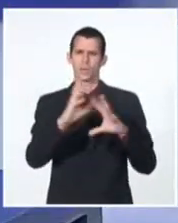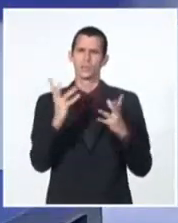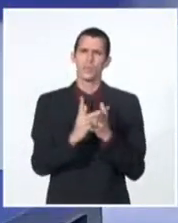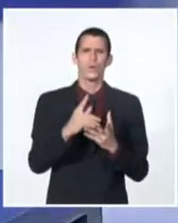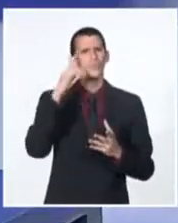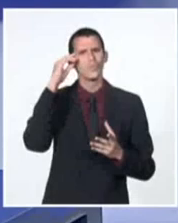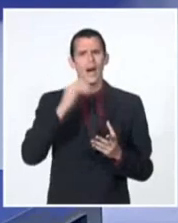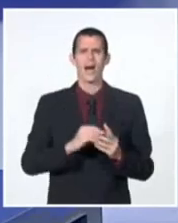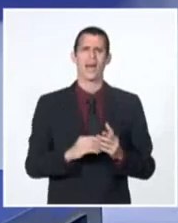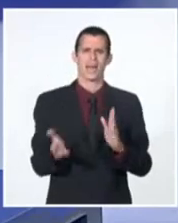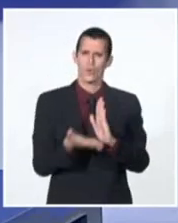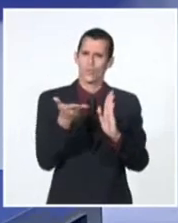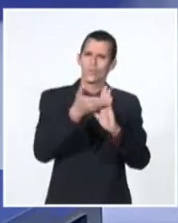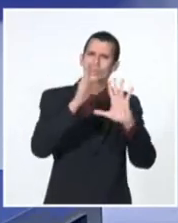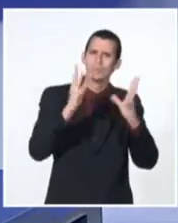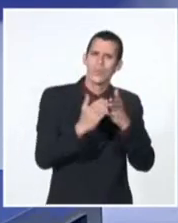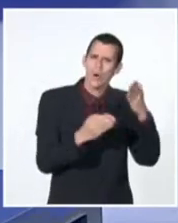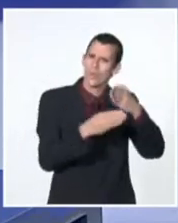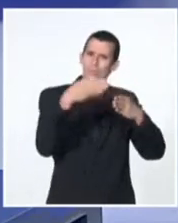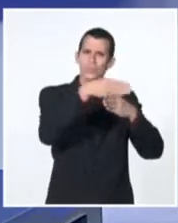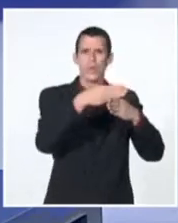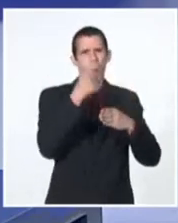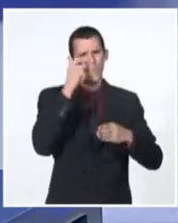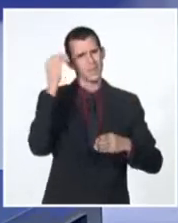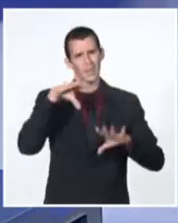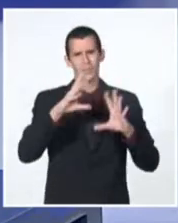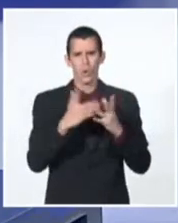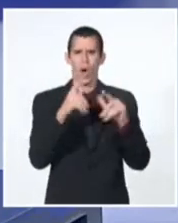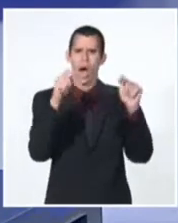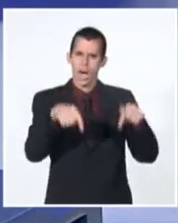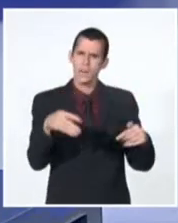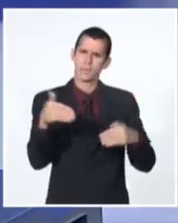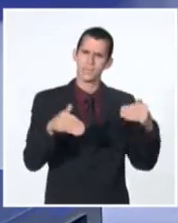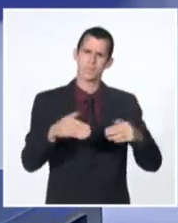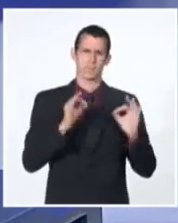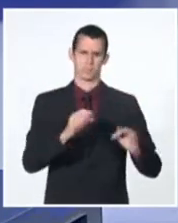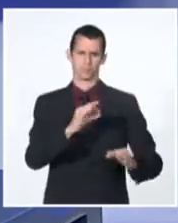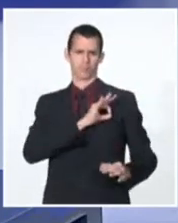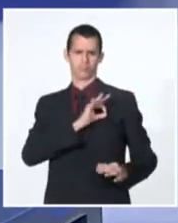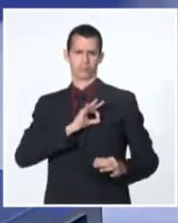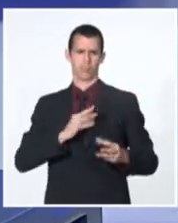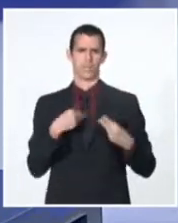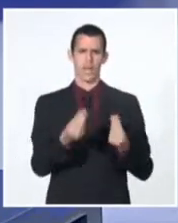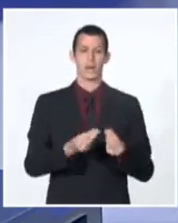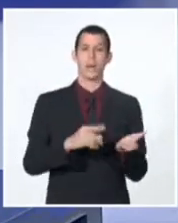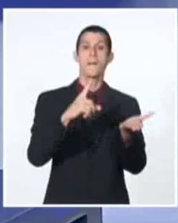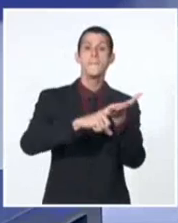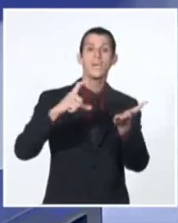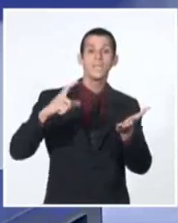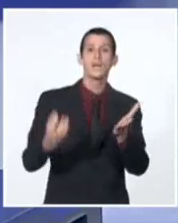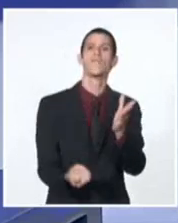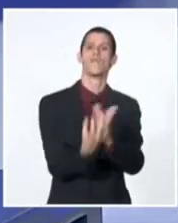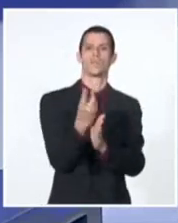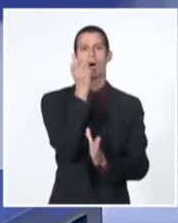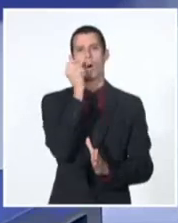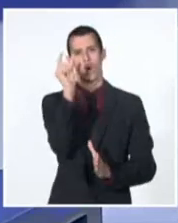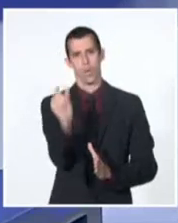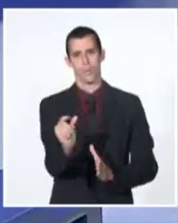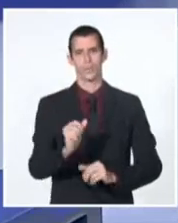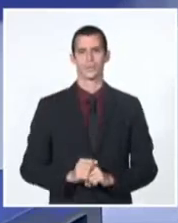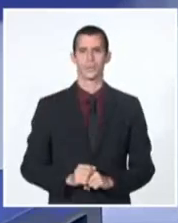sector de la construcción. Fue fundador del Partido Comunista de Cuba y miembro del Comité Provincial de La Habana.